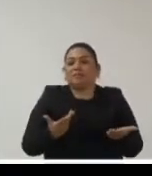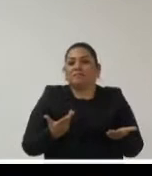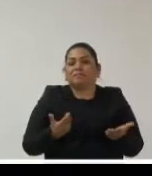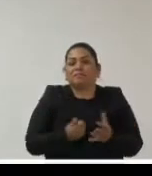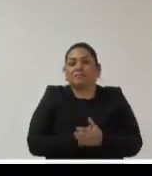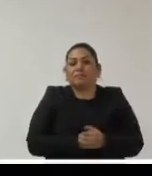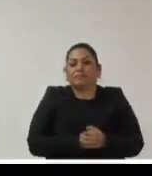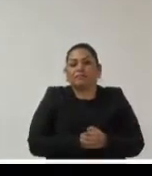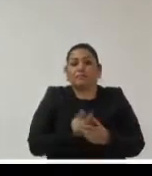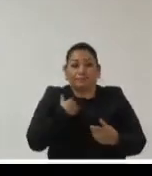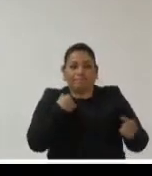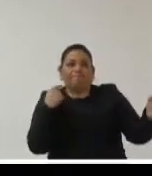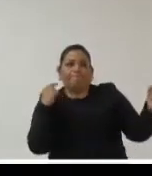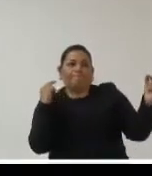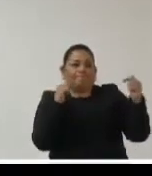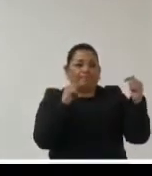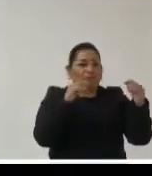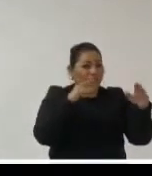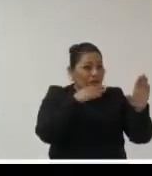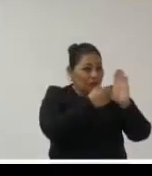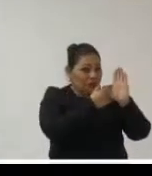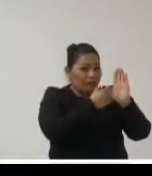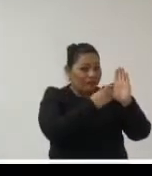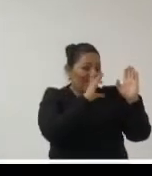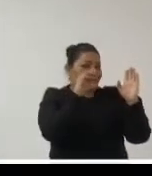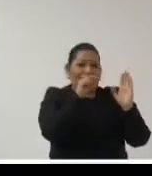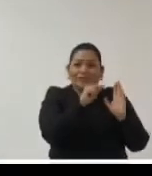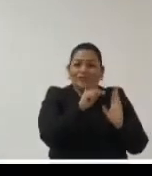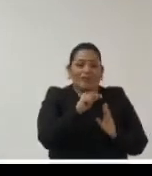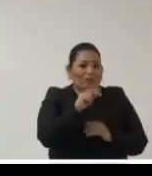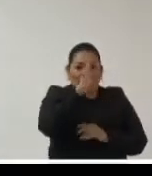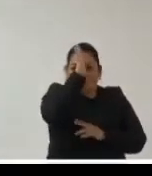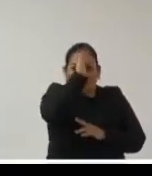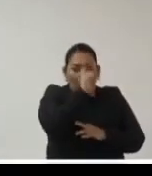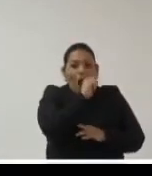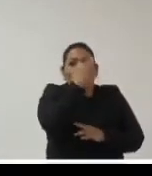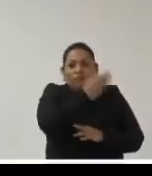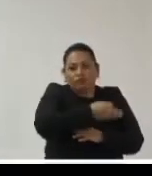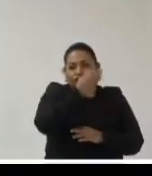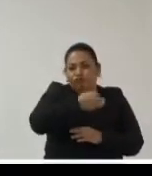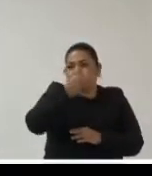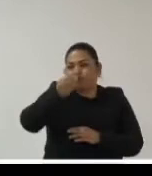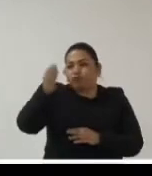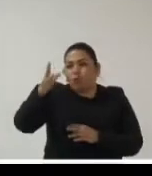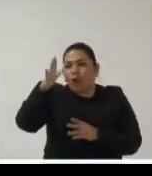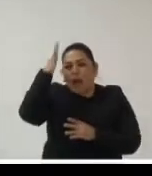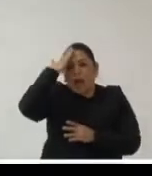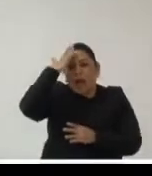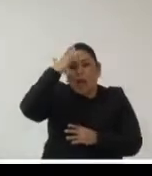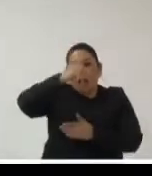que tengamos que oponernos a ello es que tenemos que lograr acuerdos de niveles de servicio en los que nuestro patrimonio digital